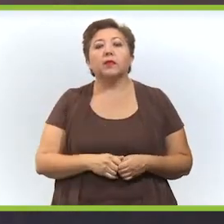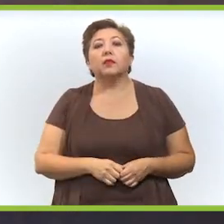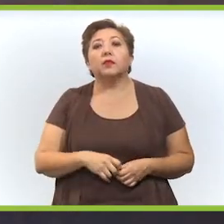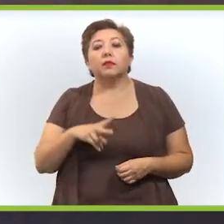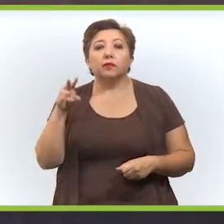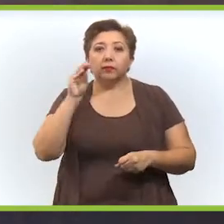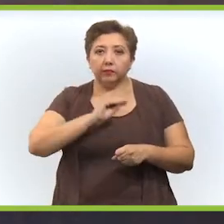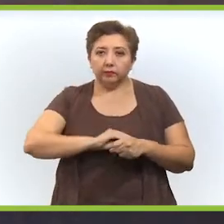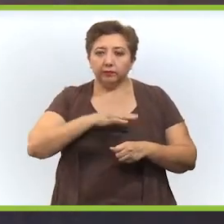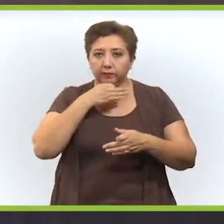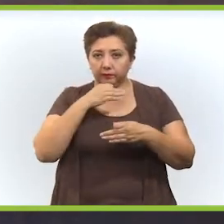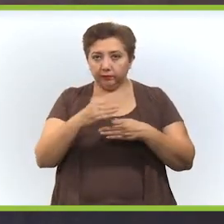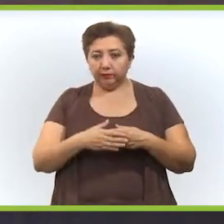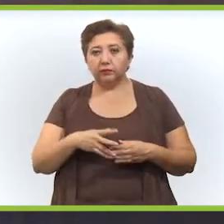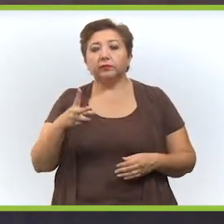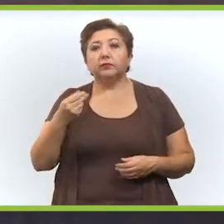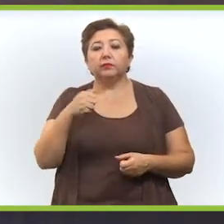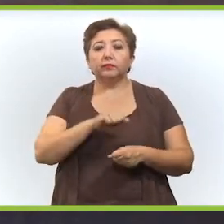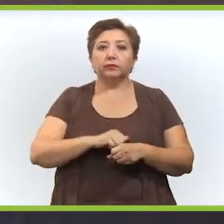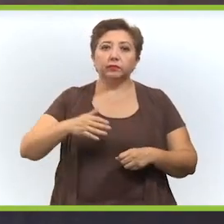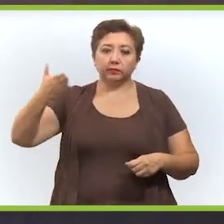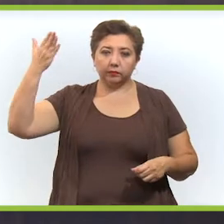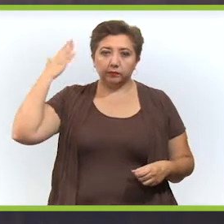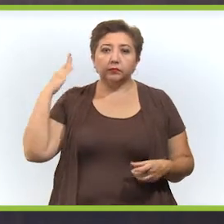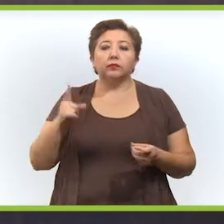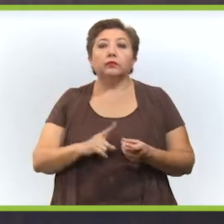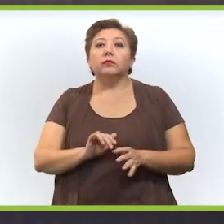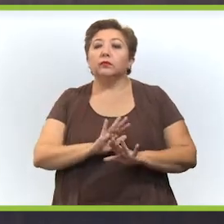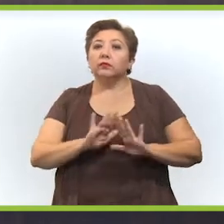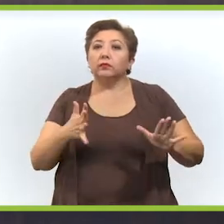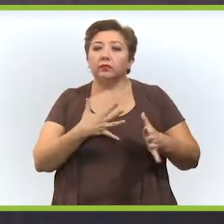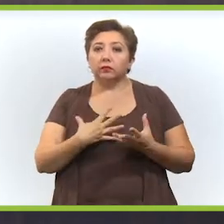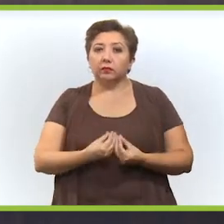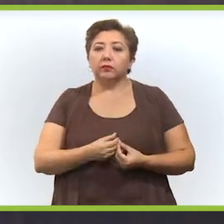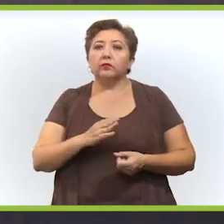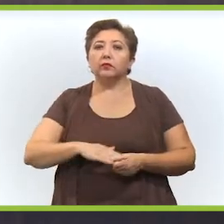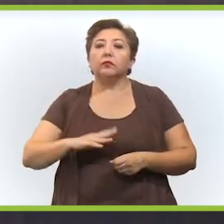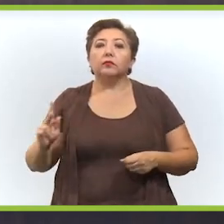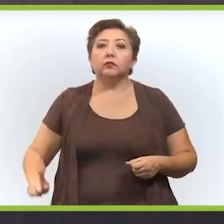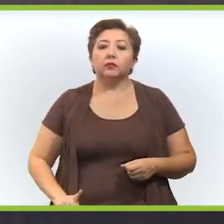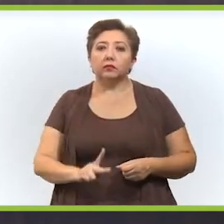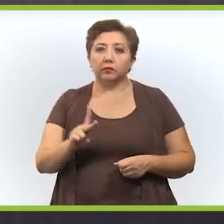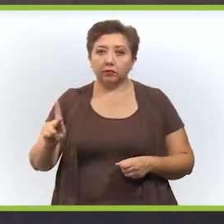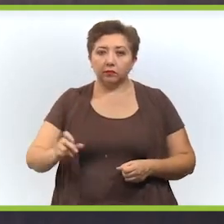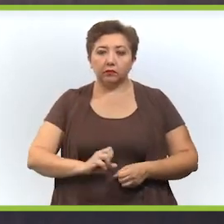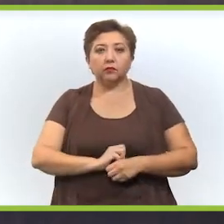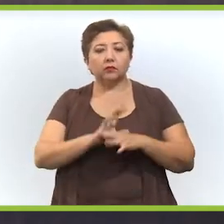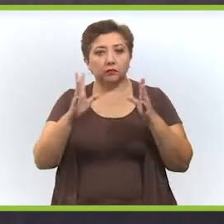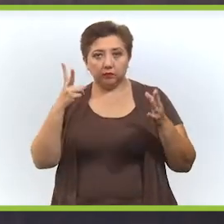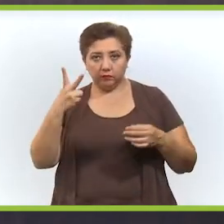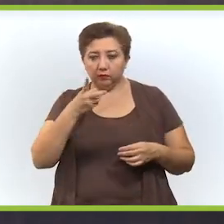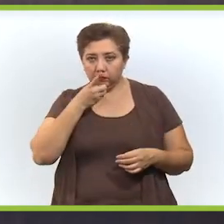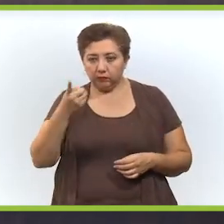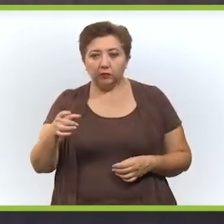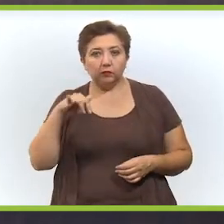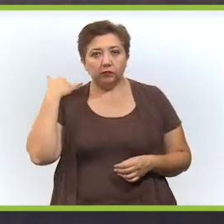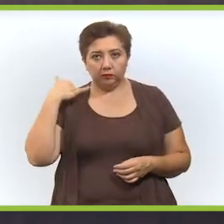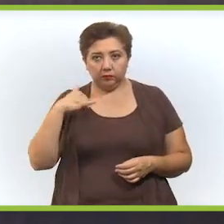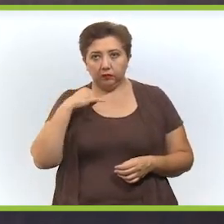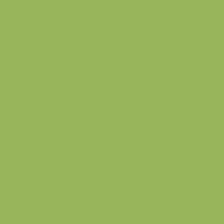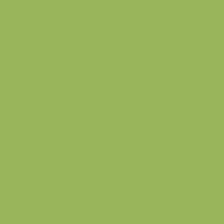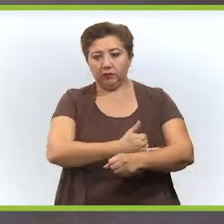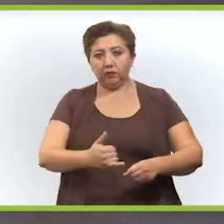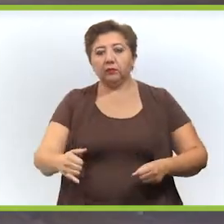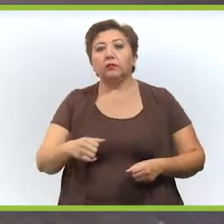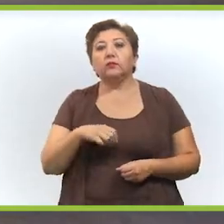anuncio que hicimos también la semana pasada, donde ya vamos a tener más pueblos mágicos, como tú sabrás, teníamos dos pueblos mágicos en Yucatán, Isamal y Valladolid, y ahora